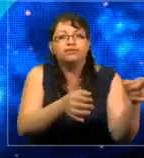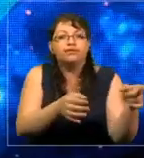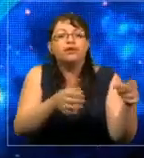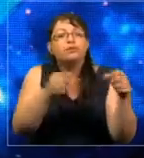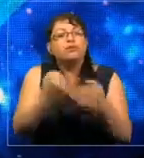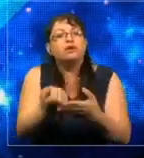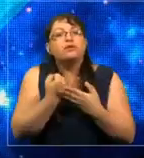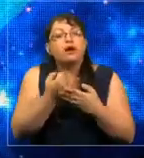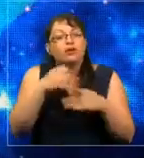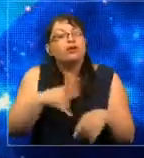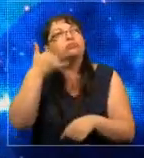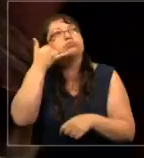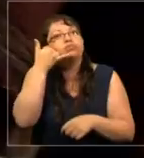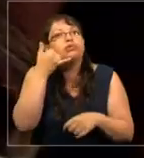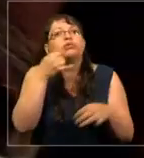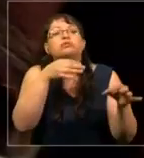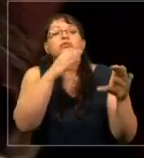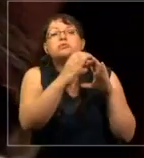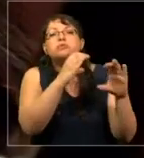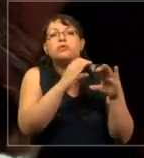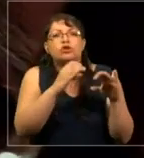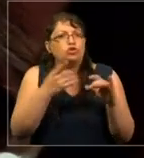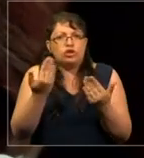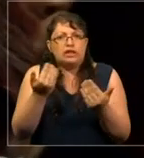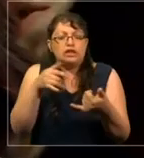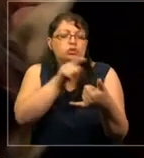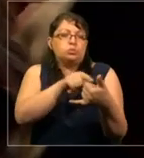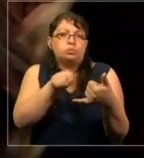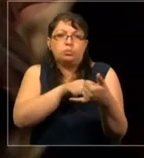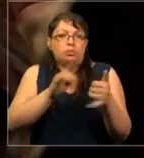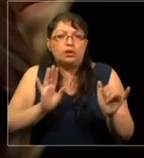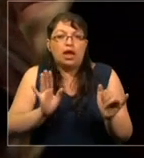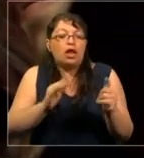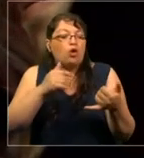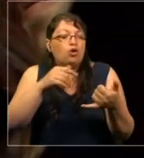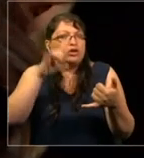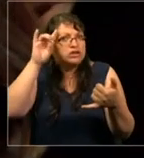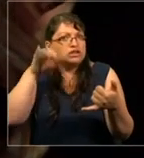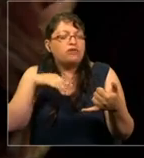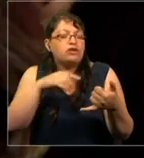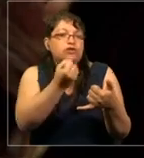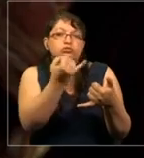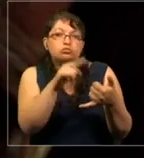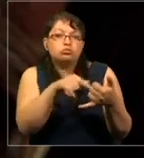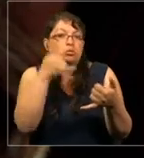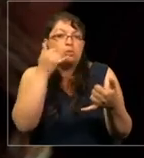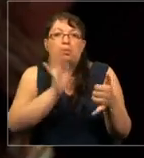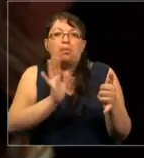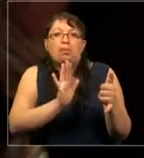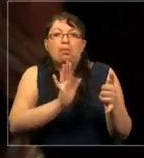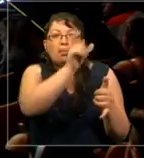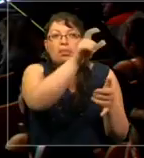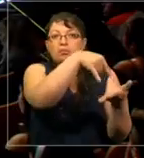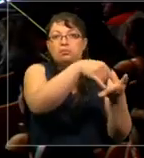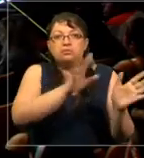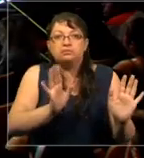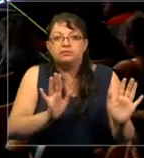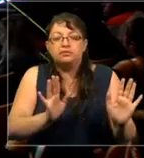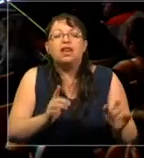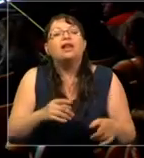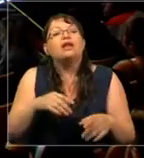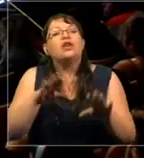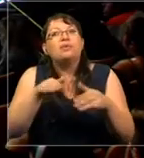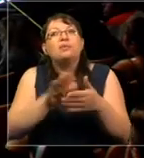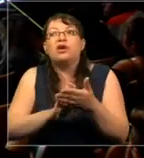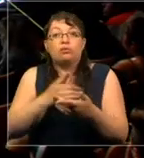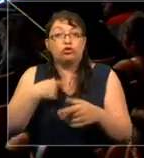conversación por teléfono sin haber marcado el teléfono y sin saber el número telefónico de su legislador. Lo mismo pueden hacer